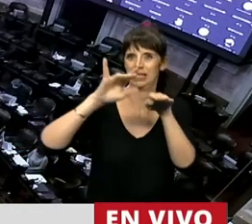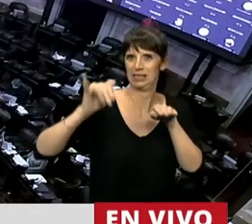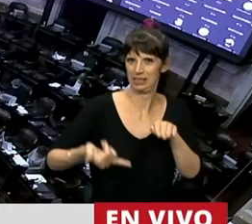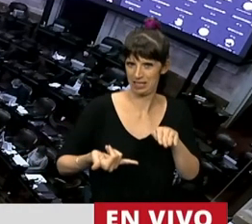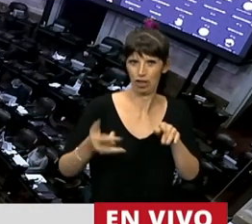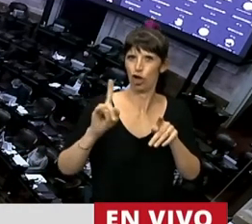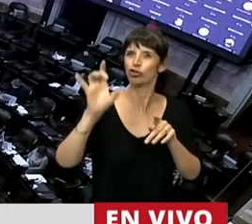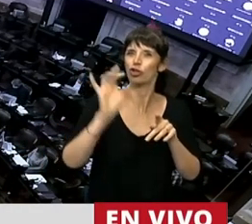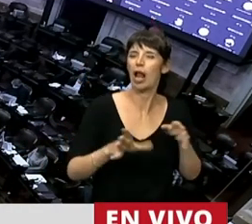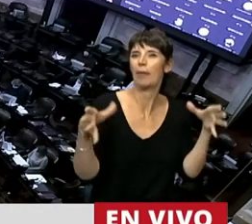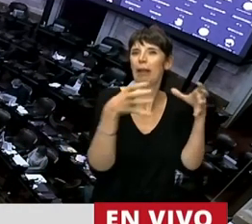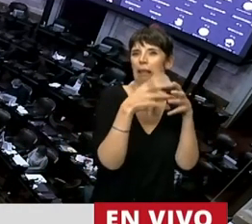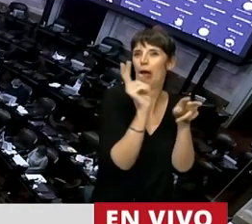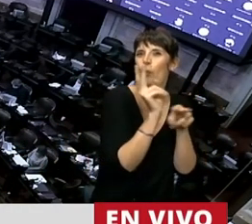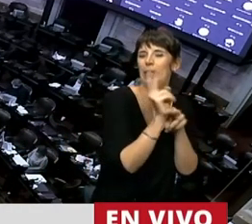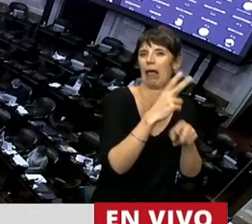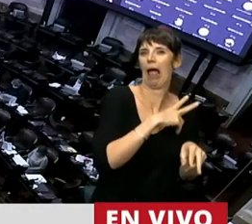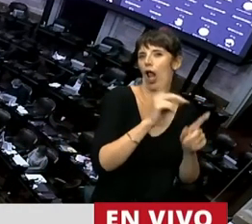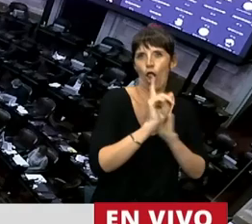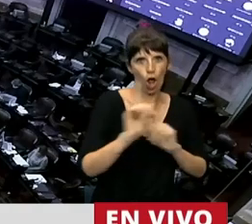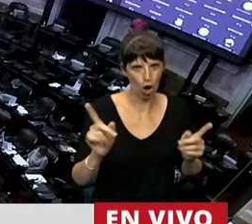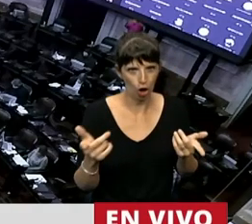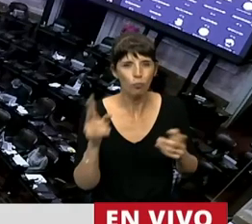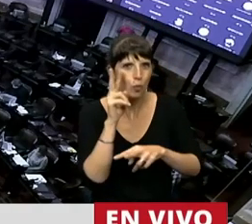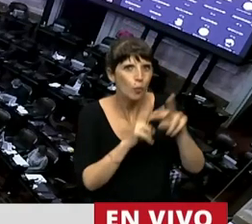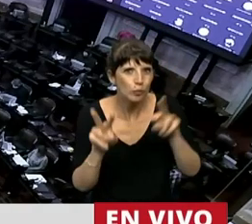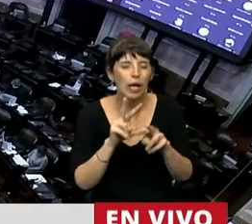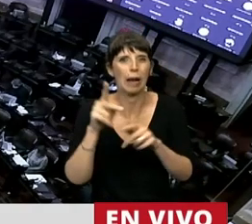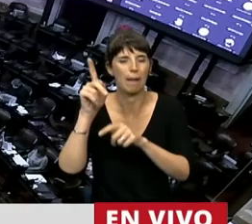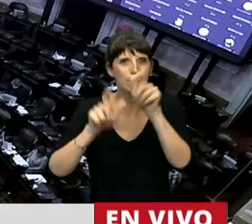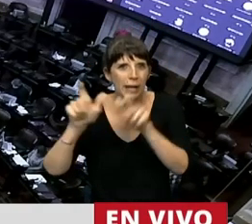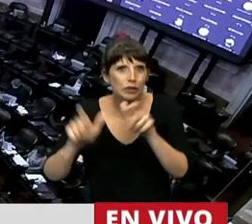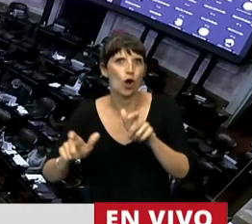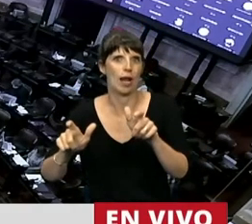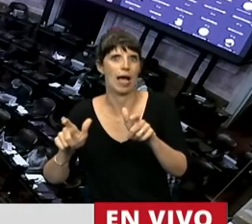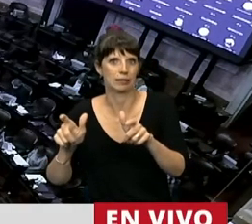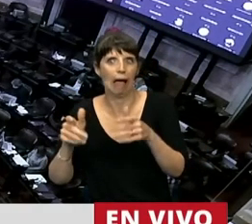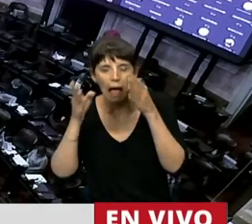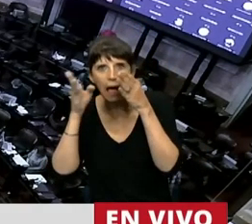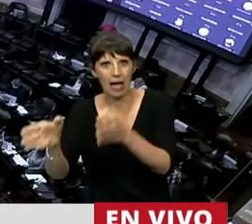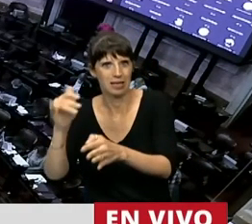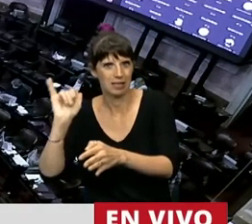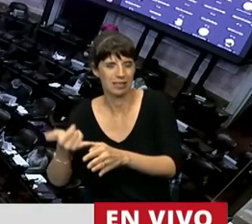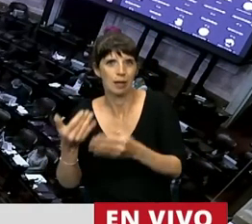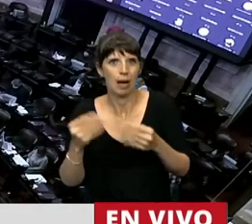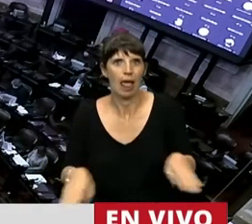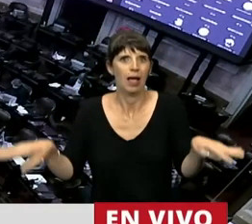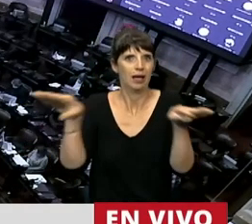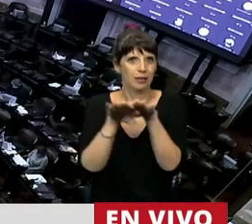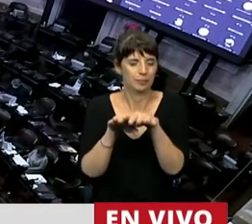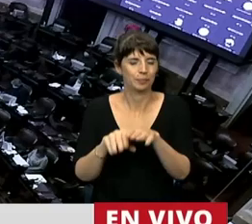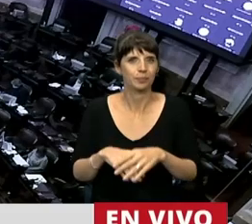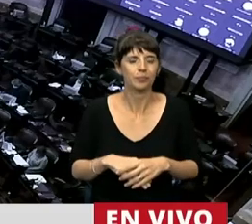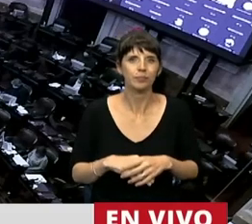pequeñas y medianas porque entendemos que la buena legislación debe orientarse a equilibrar la